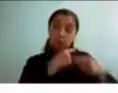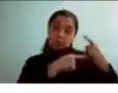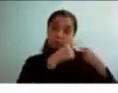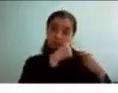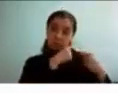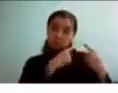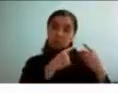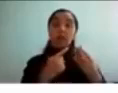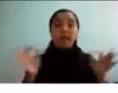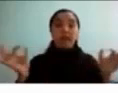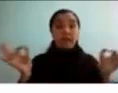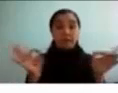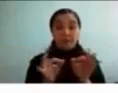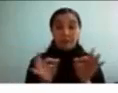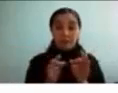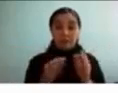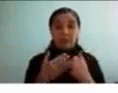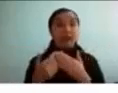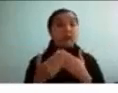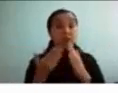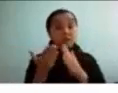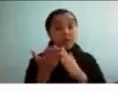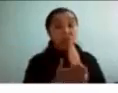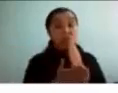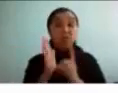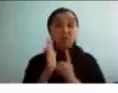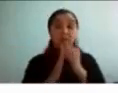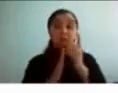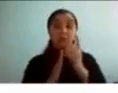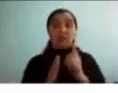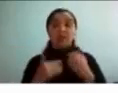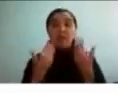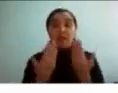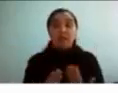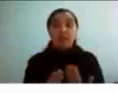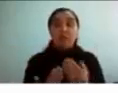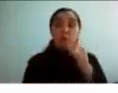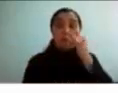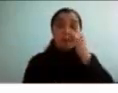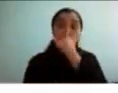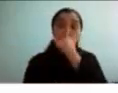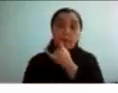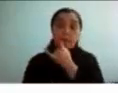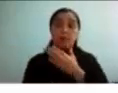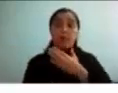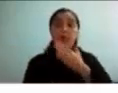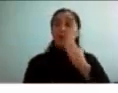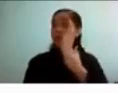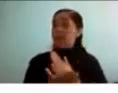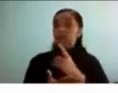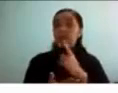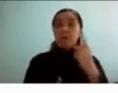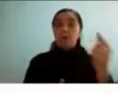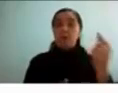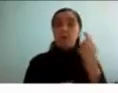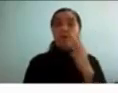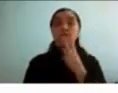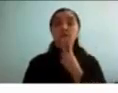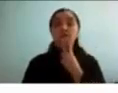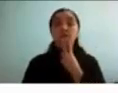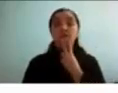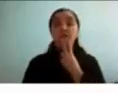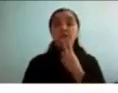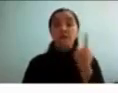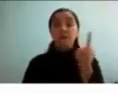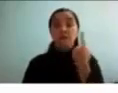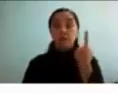desarrollar el tema del déficit tensional y este fue un momento en el que decidí irme a vivir sola yo vivía con mis hermanos yo